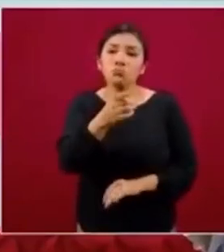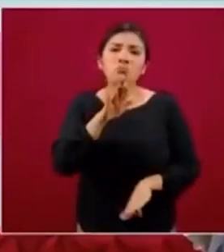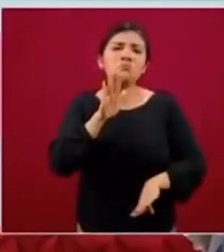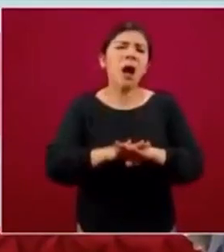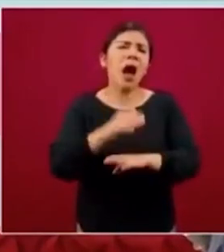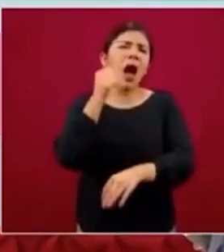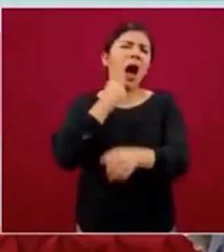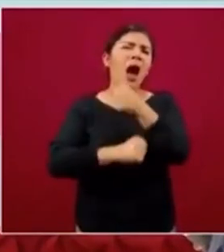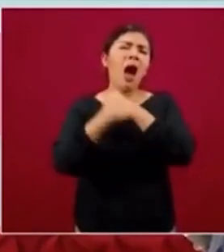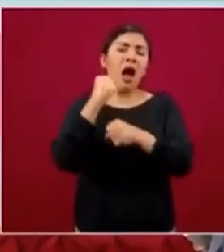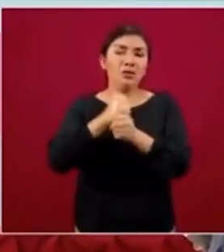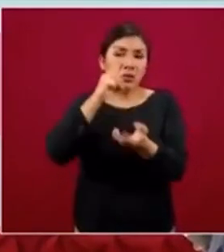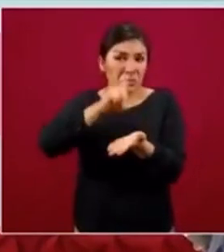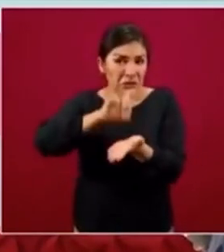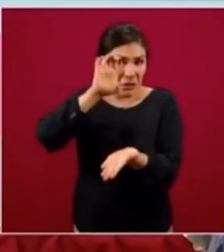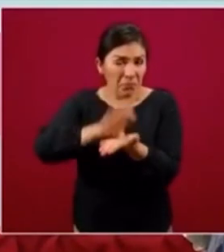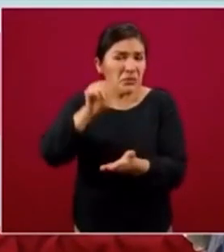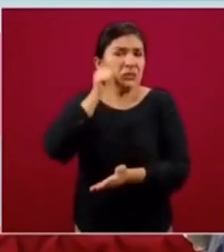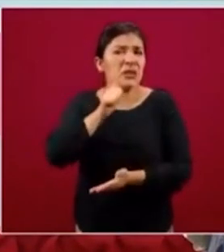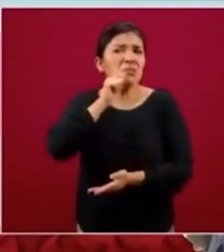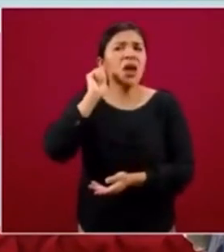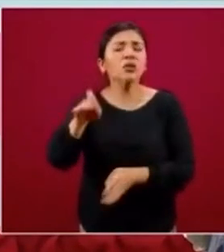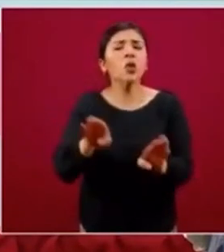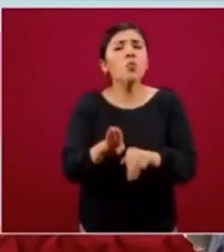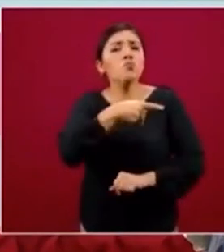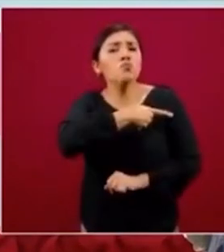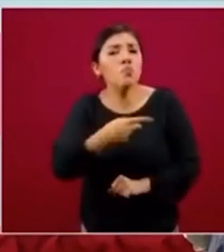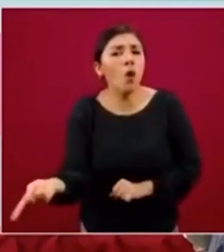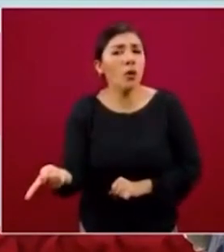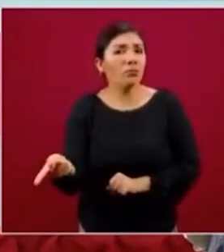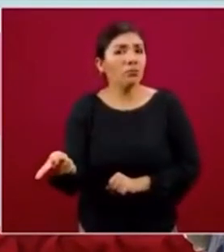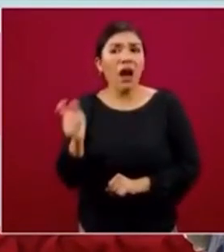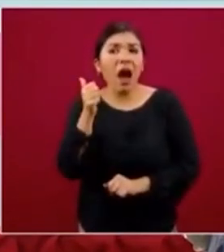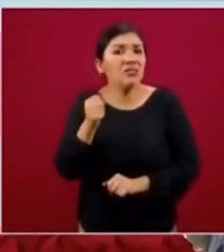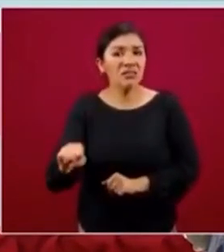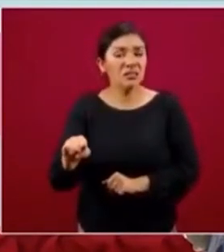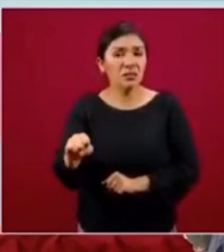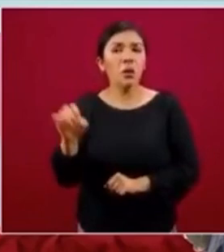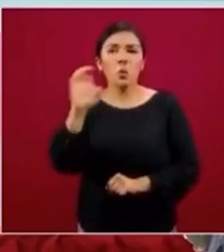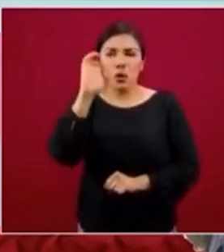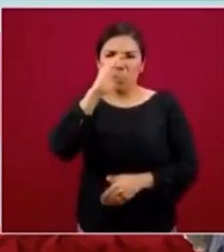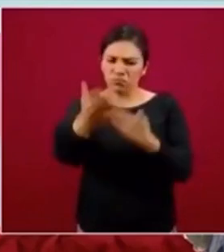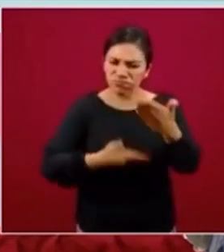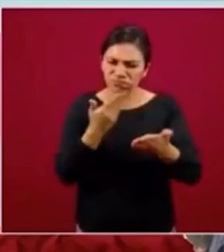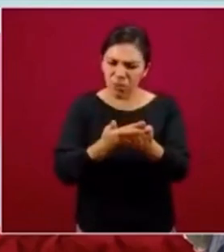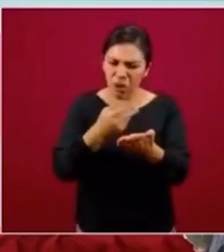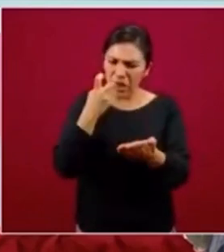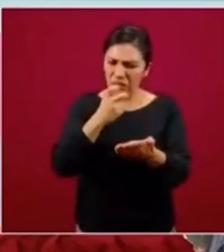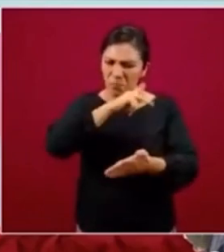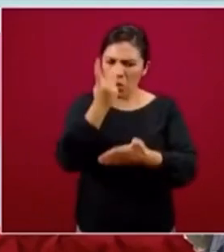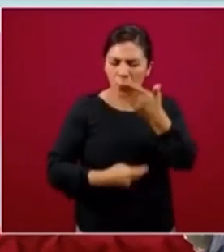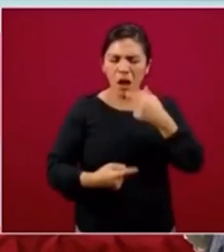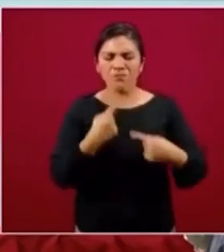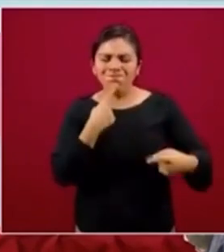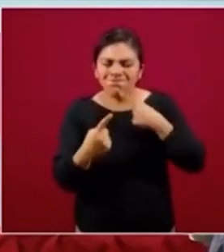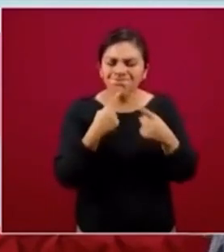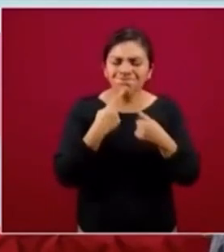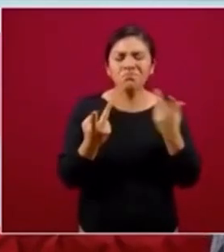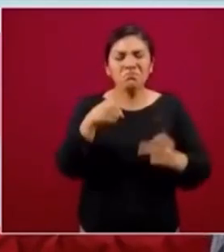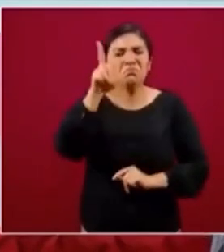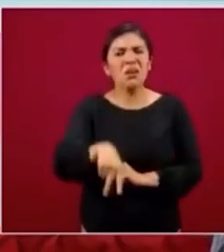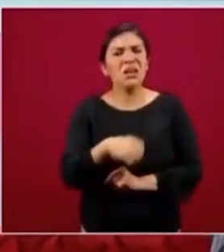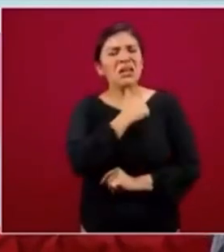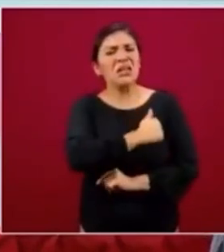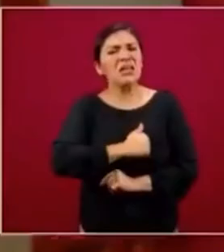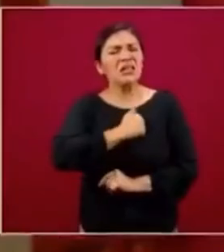La discapacidad ha sido sinónimo de pobreza, cuando se planteó y se platicó este programa se decía que tristemente